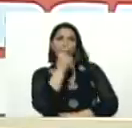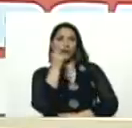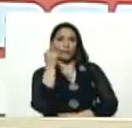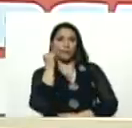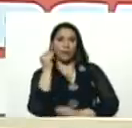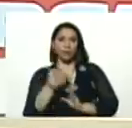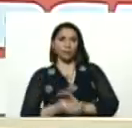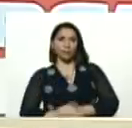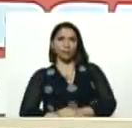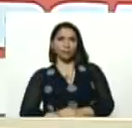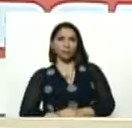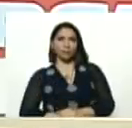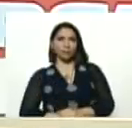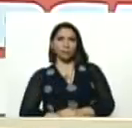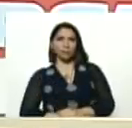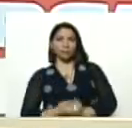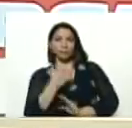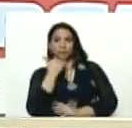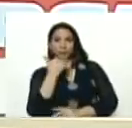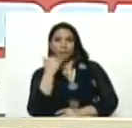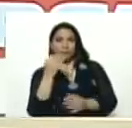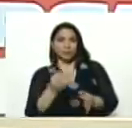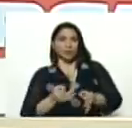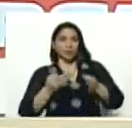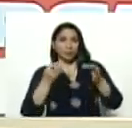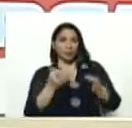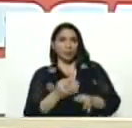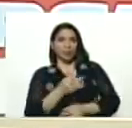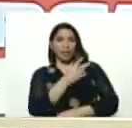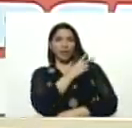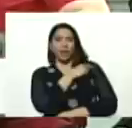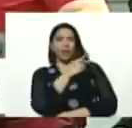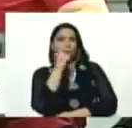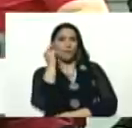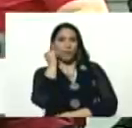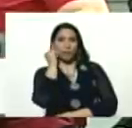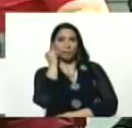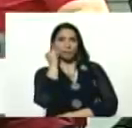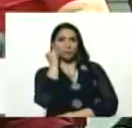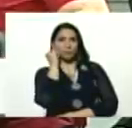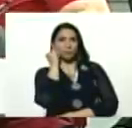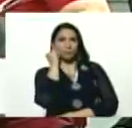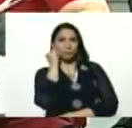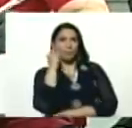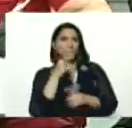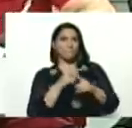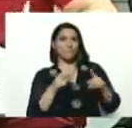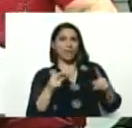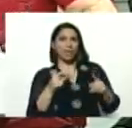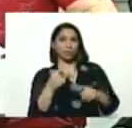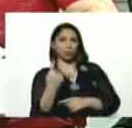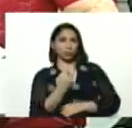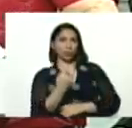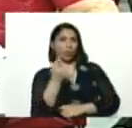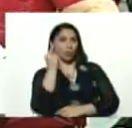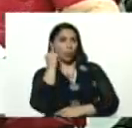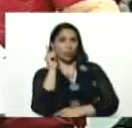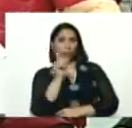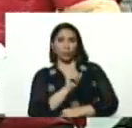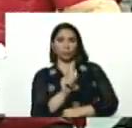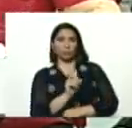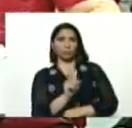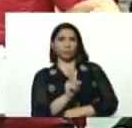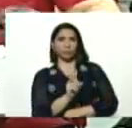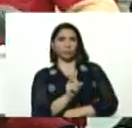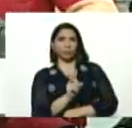o jefe, casi siempre, jefa, casi siempre, pero no es ella sola, no es ella sola,